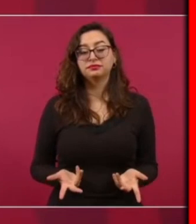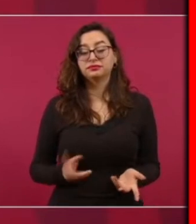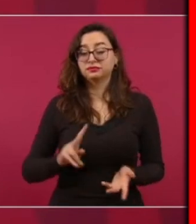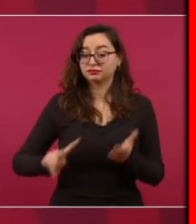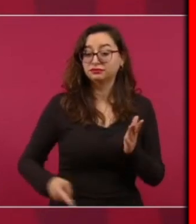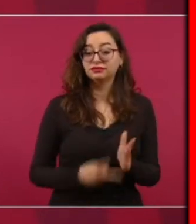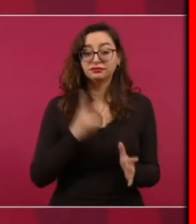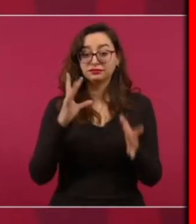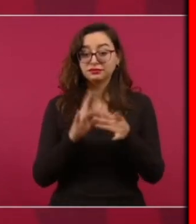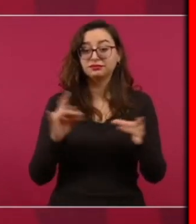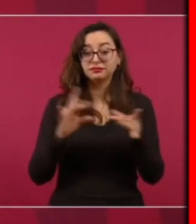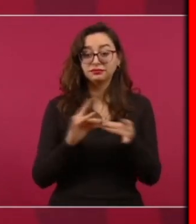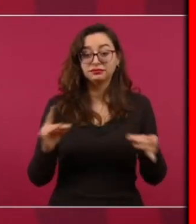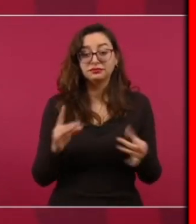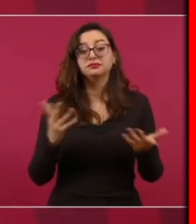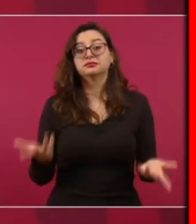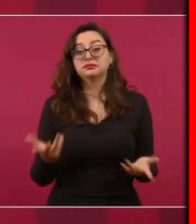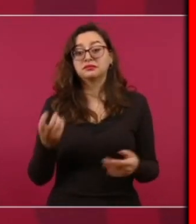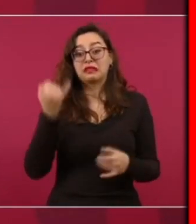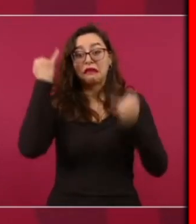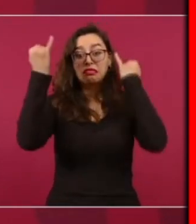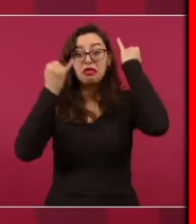de que el pueblo sea malagradecido